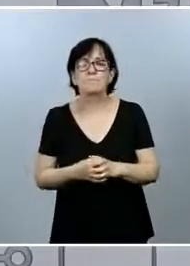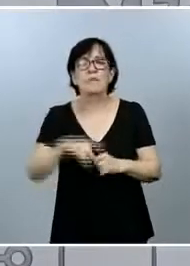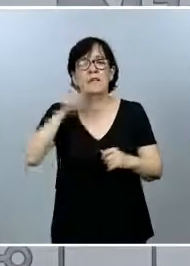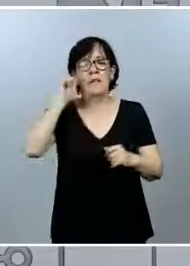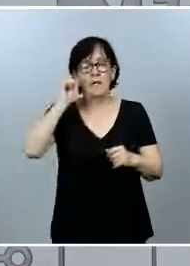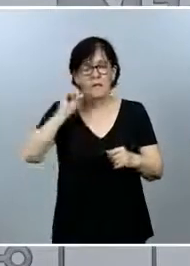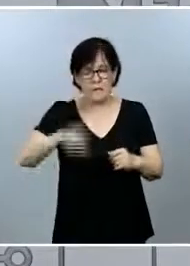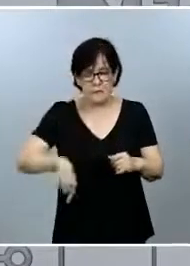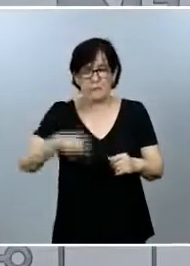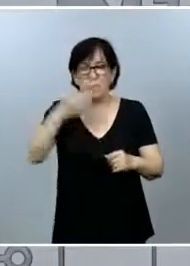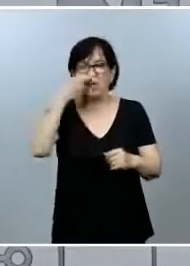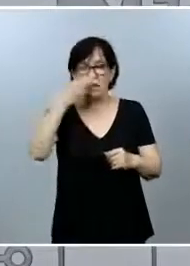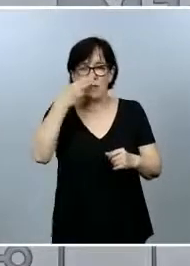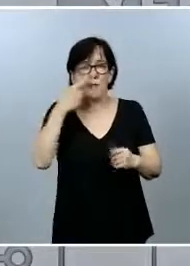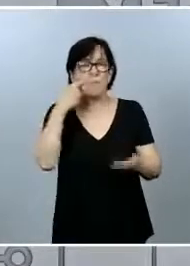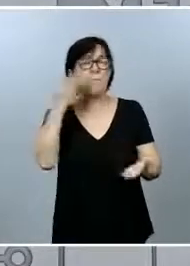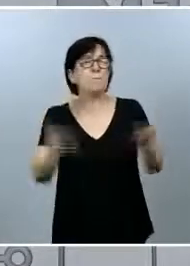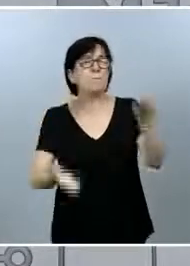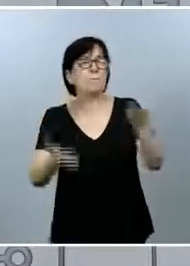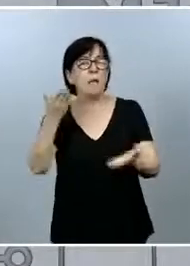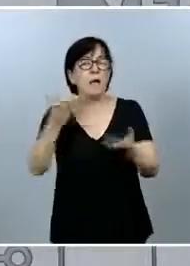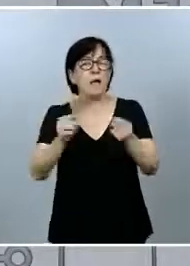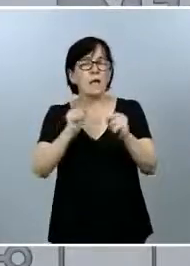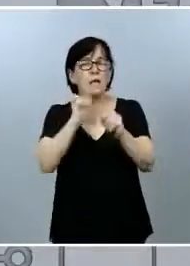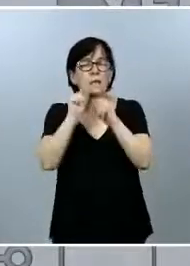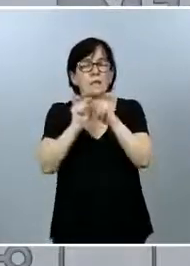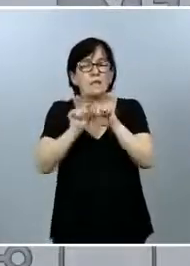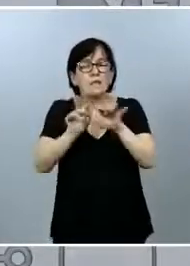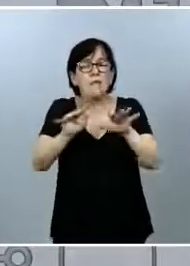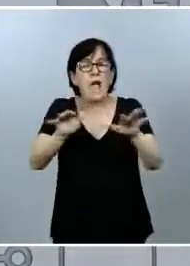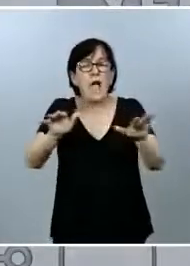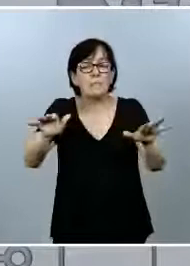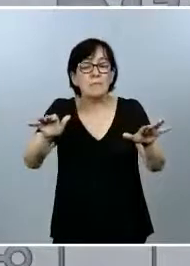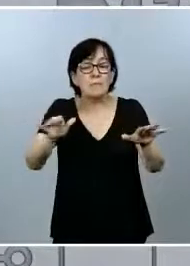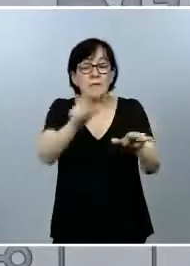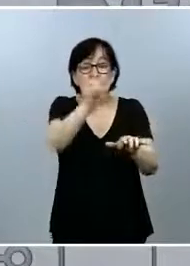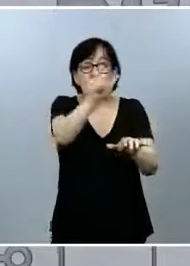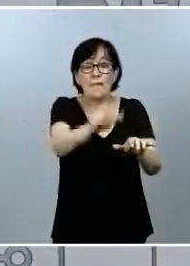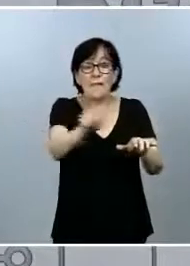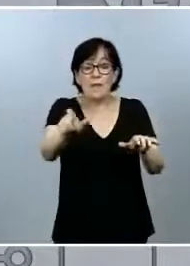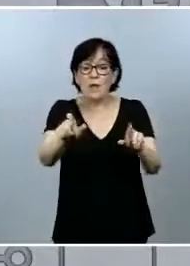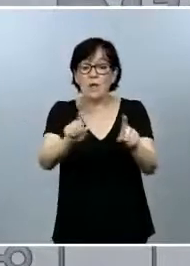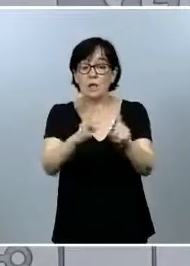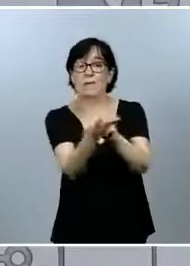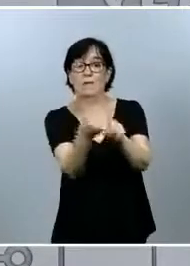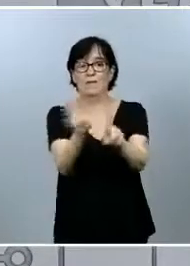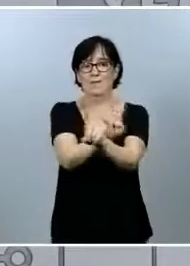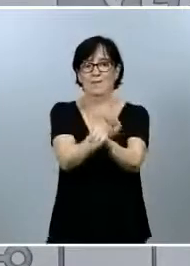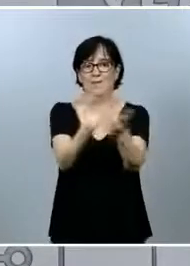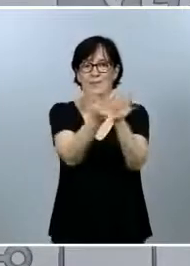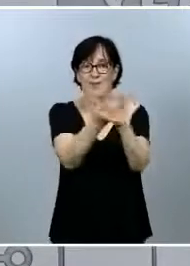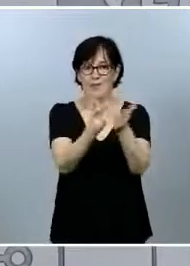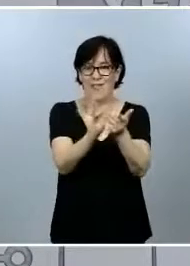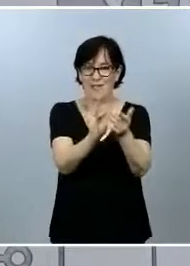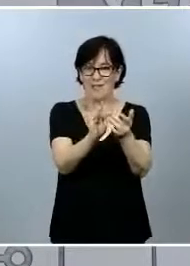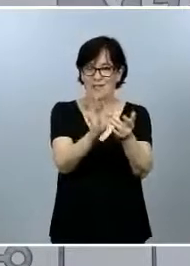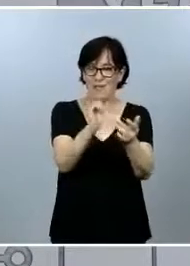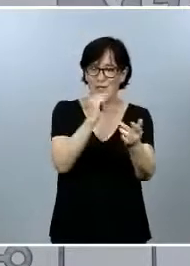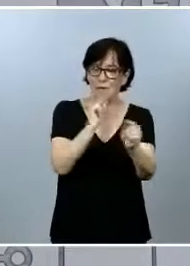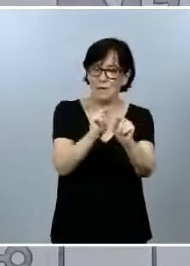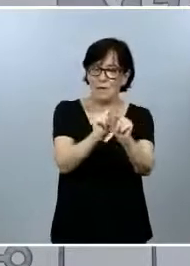interesa mucho valorar si hay transmisión a partir de estos casos hacia sus contactos. Lo cierto es que